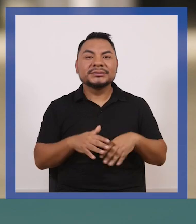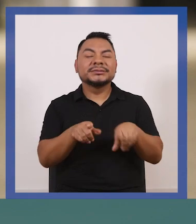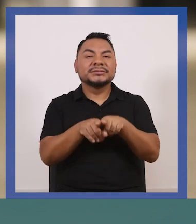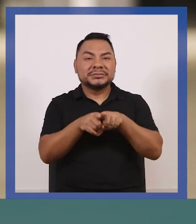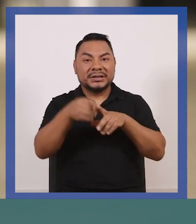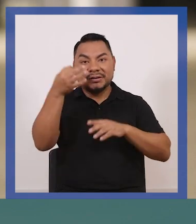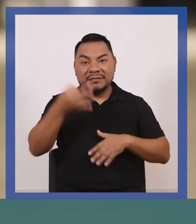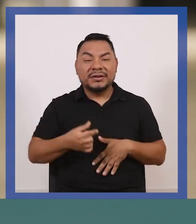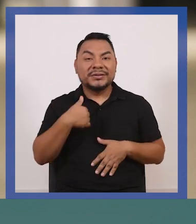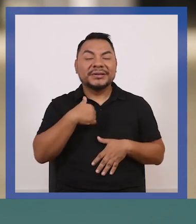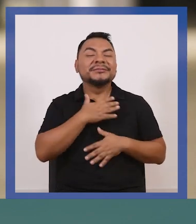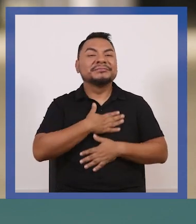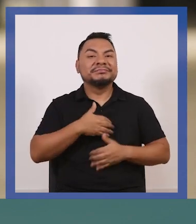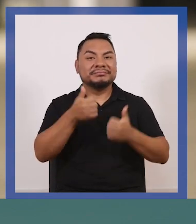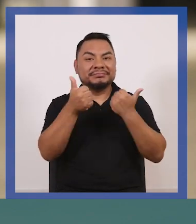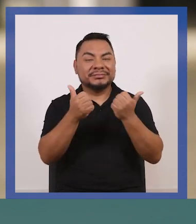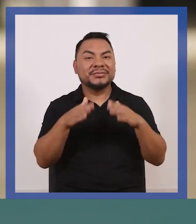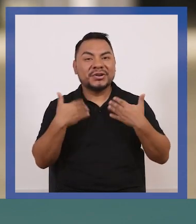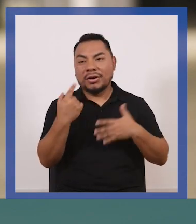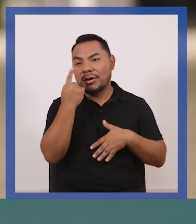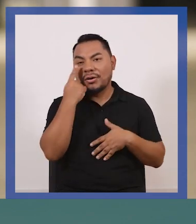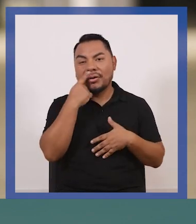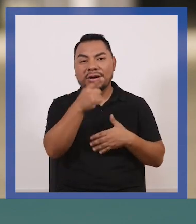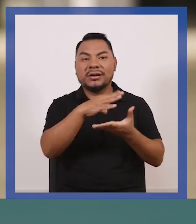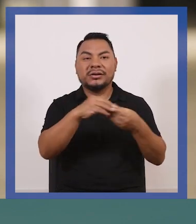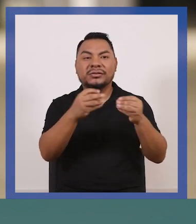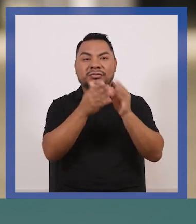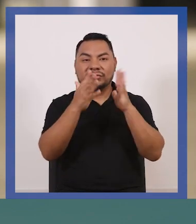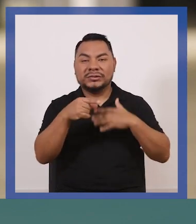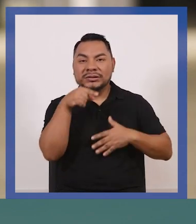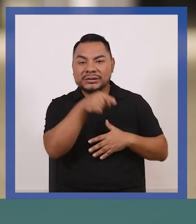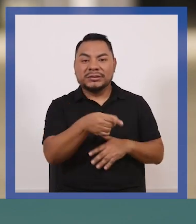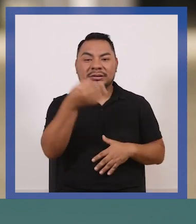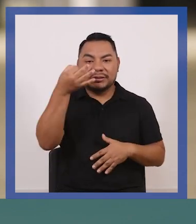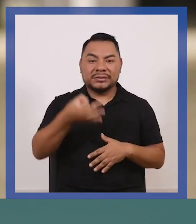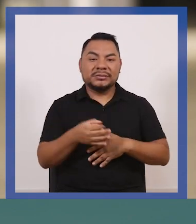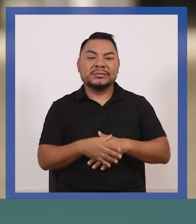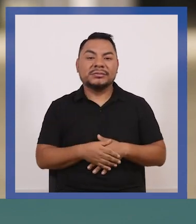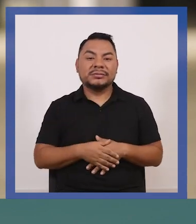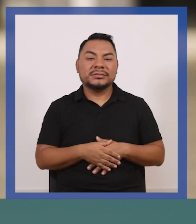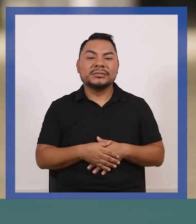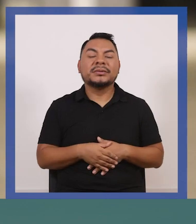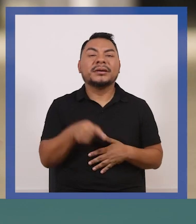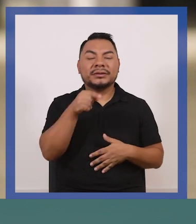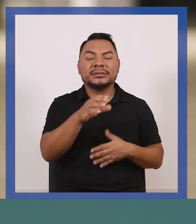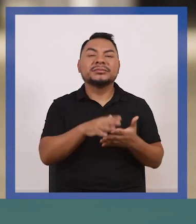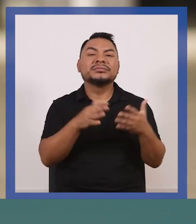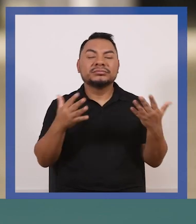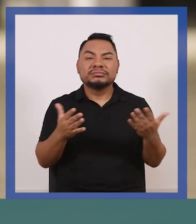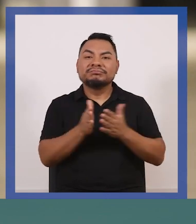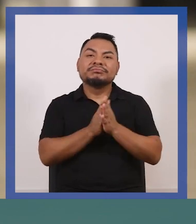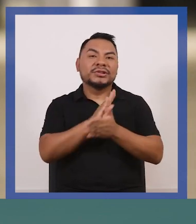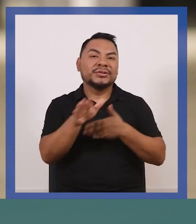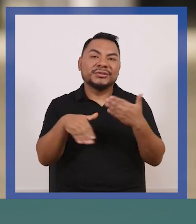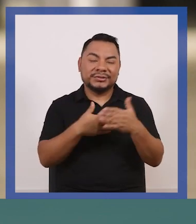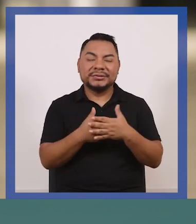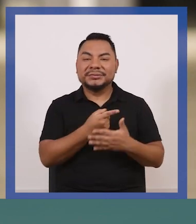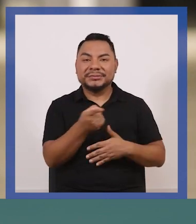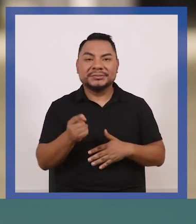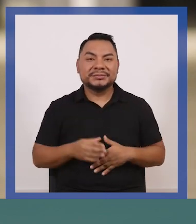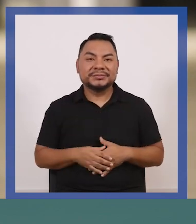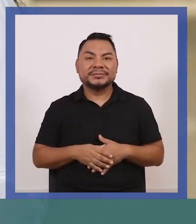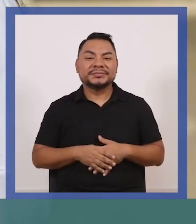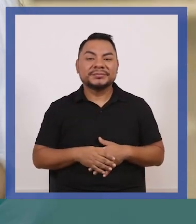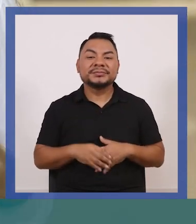y la verdad fue algo divertido poder conocer a un historiador que realmente es muy dinámico con todas.